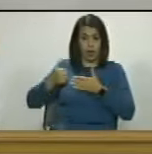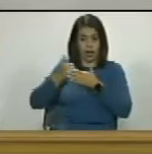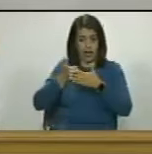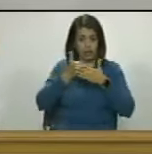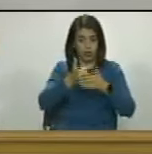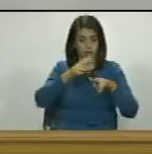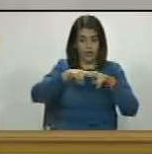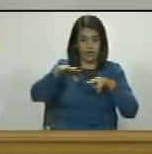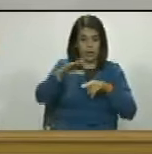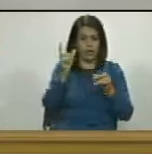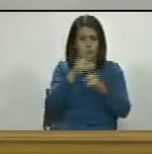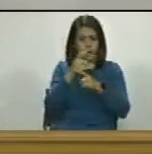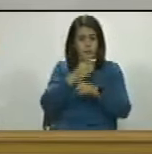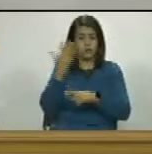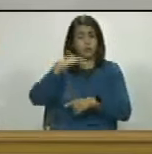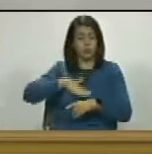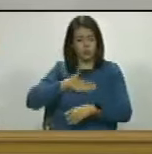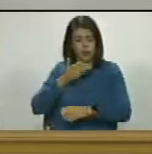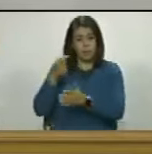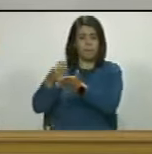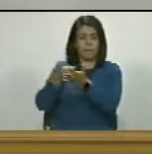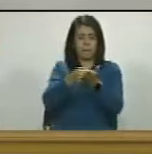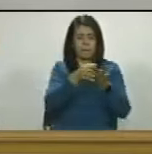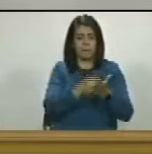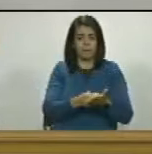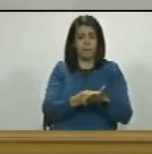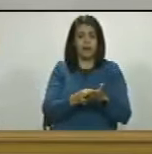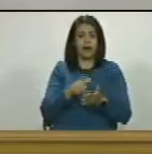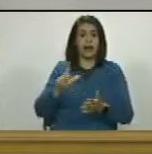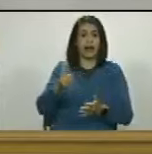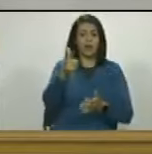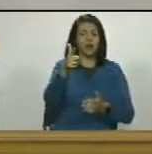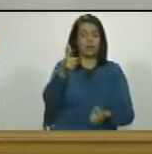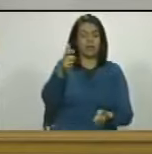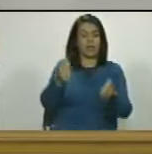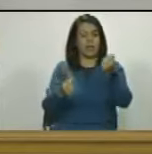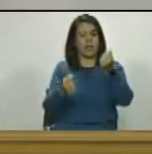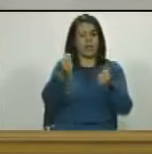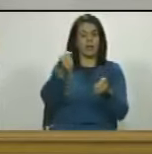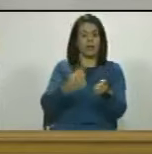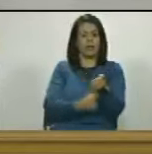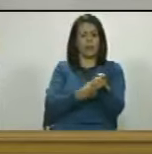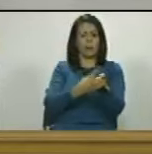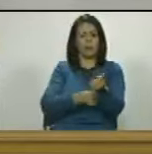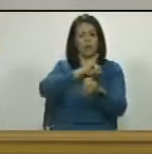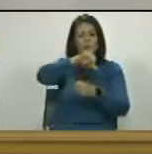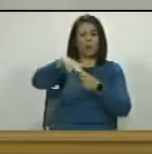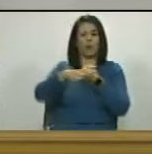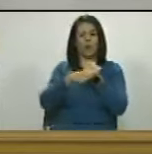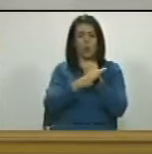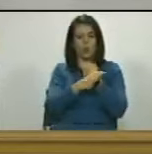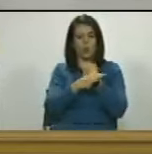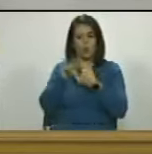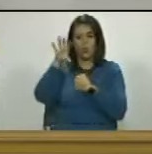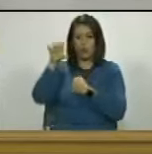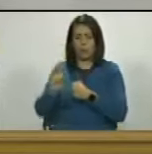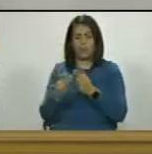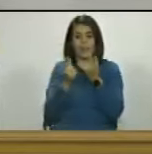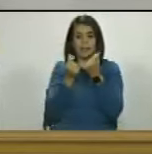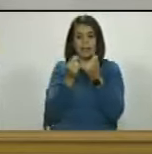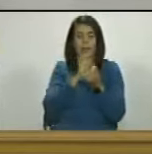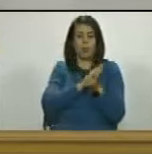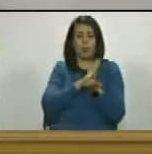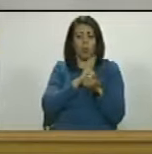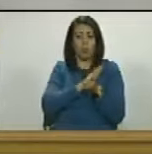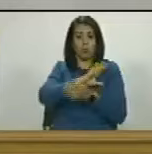de niños con cáncer se hubieran podido pagar con la camioneta mercedes-ben del hermano de Juan Guaidó que la compró con dinero que